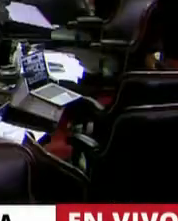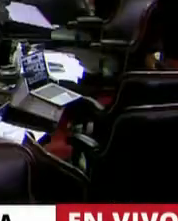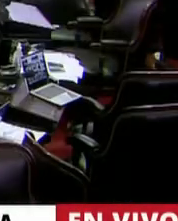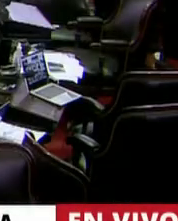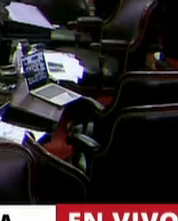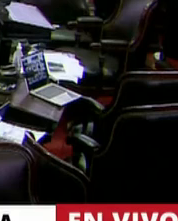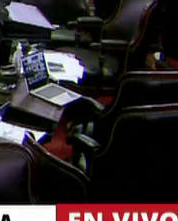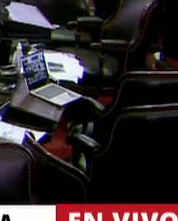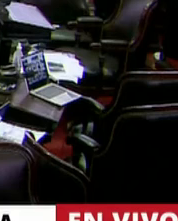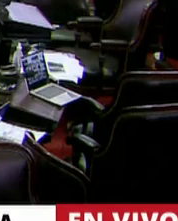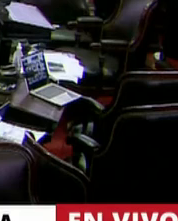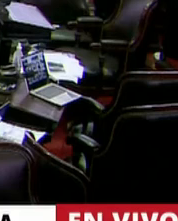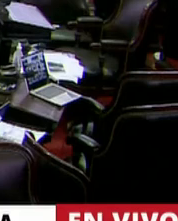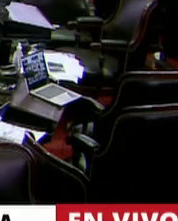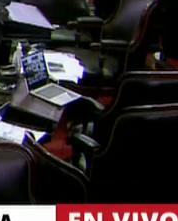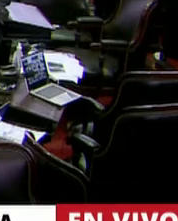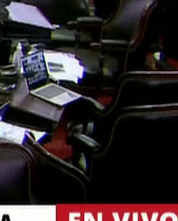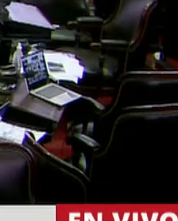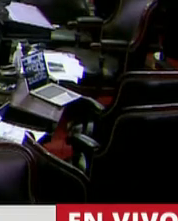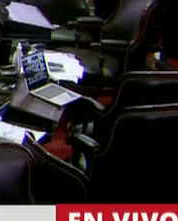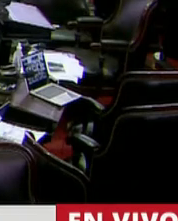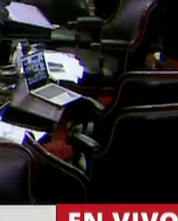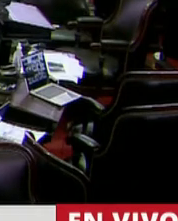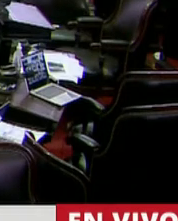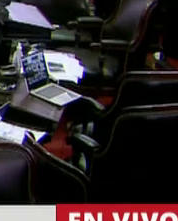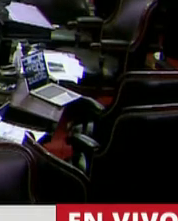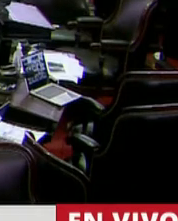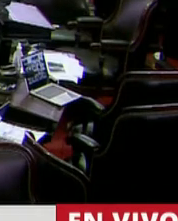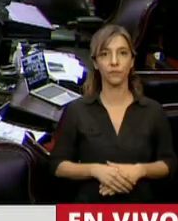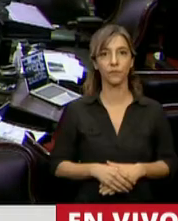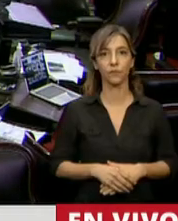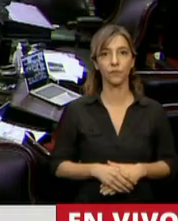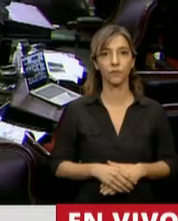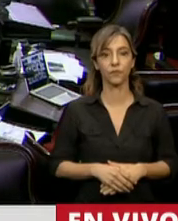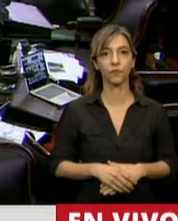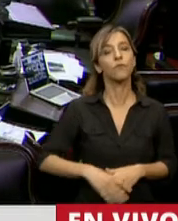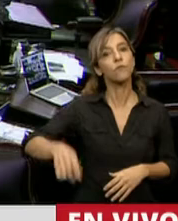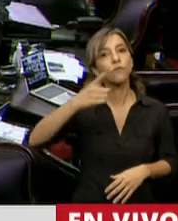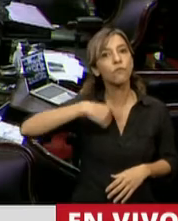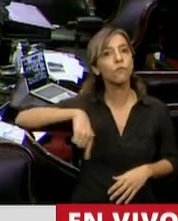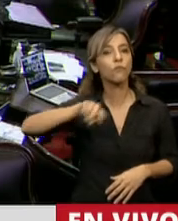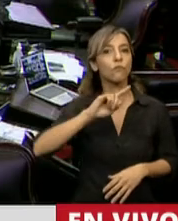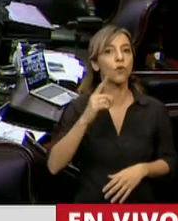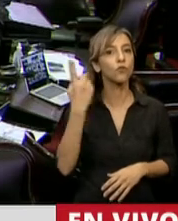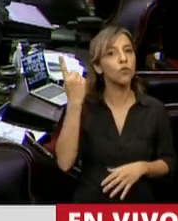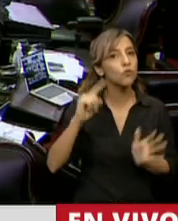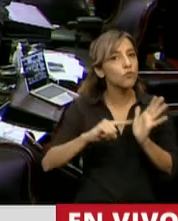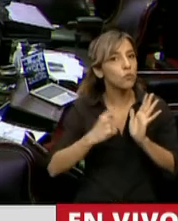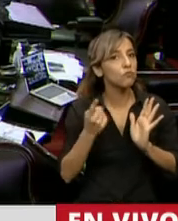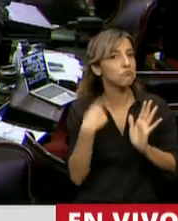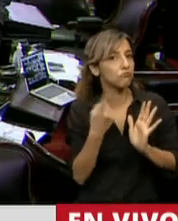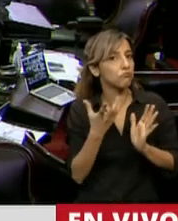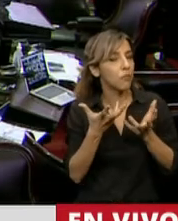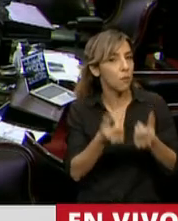Si hay algo que nosotros queremos apoyar en esta situación, en esta ampliación del presupuesto